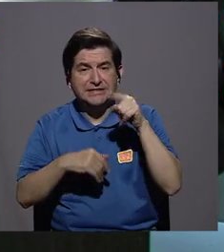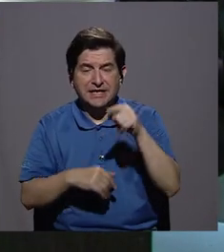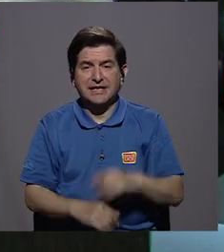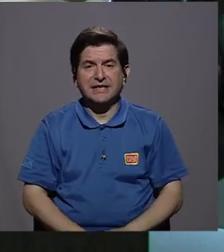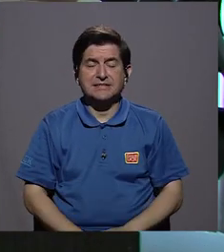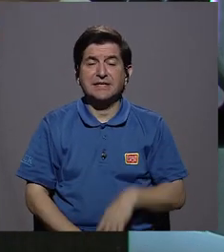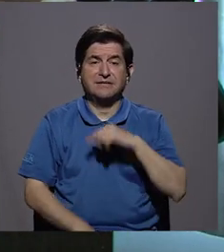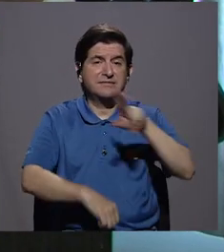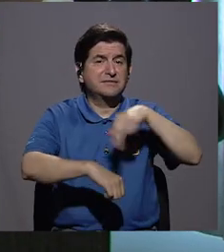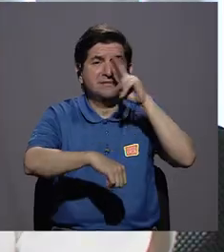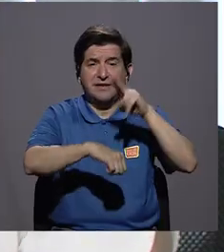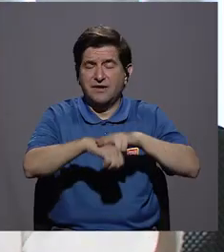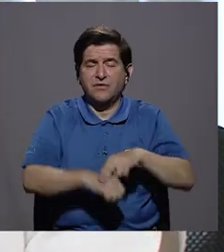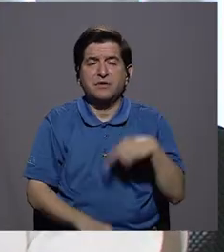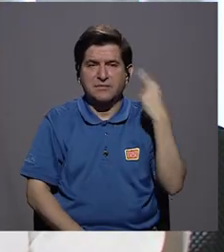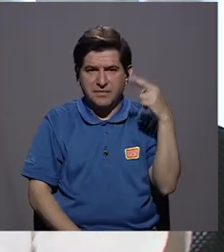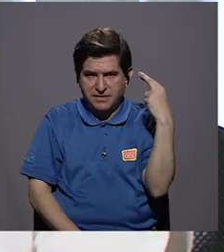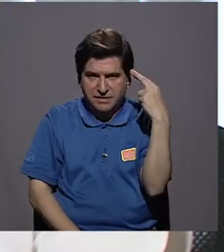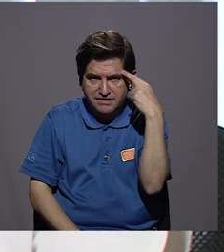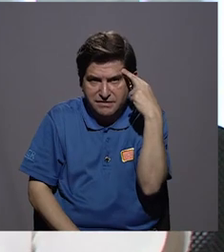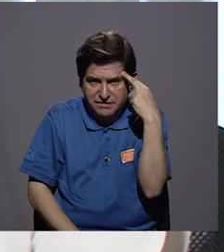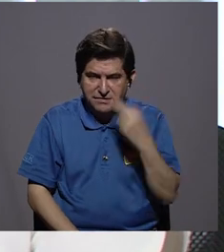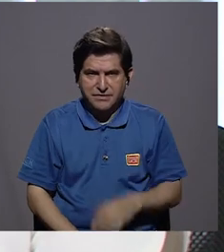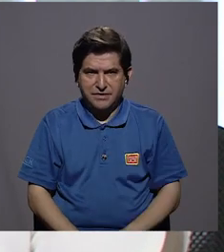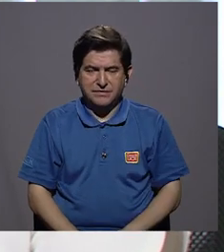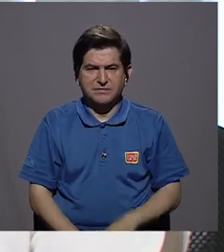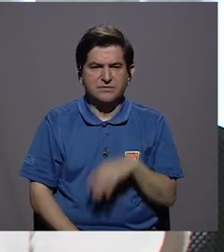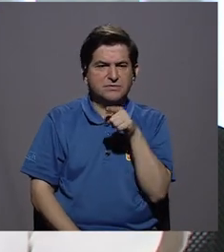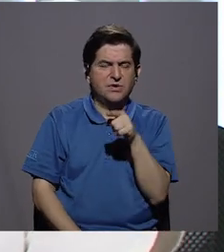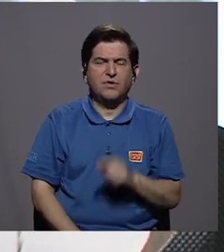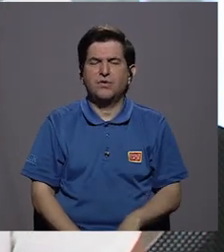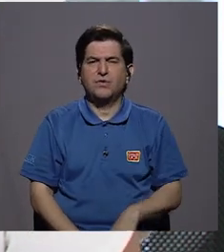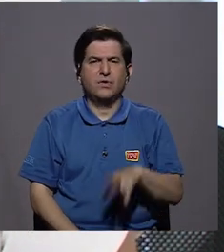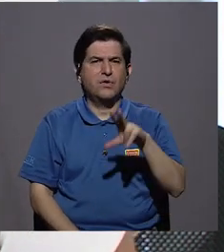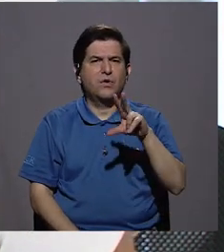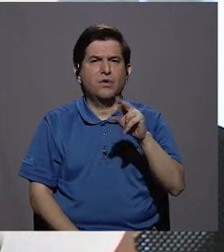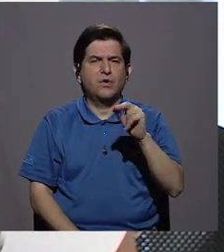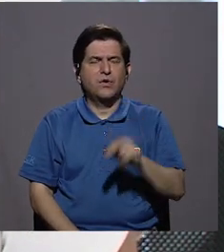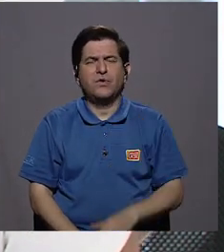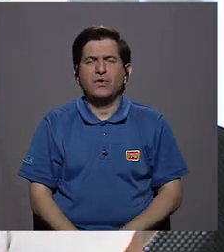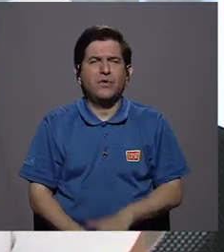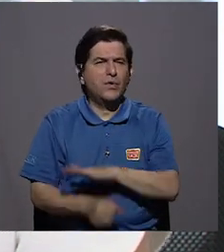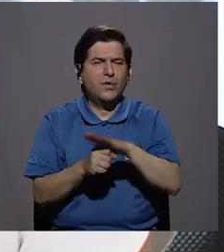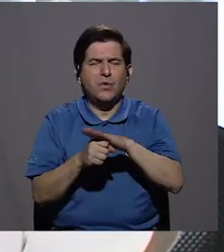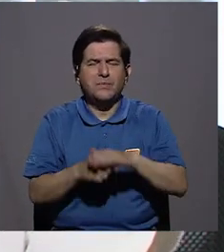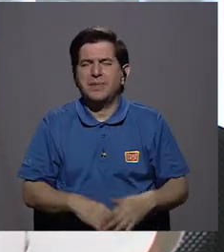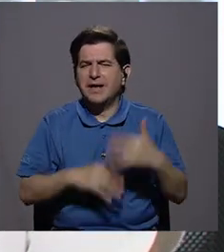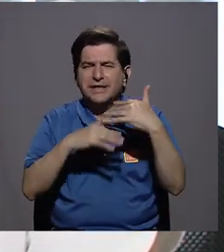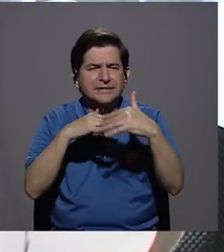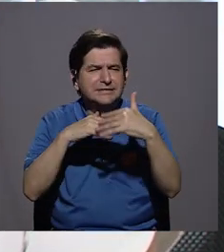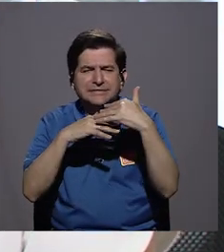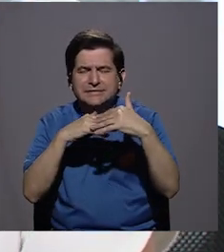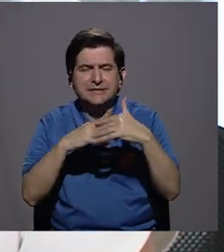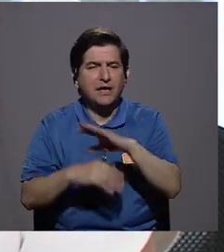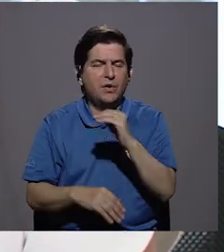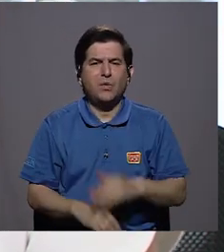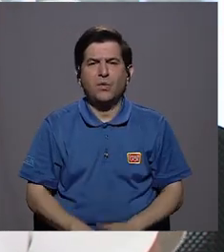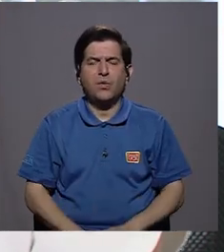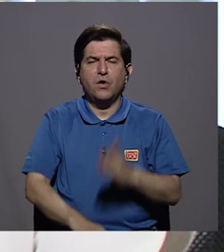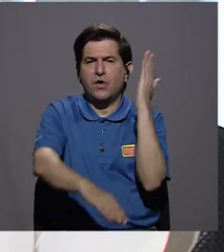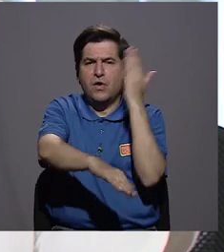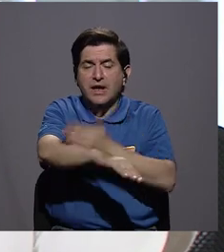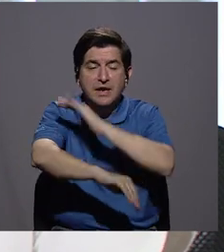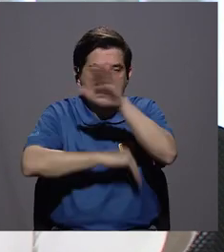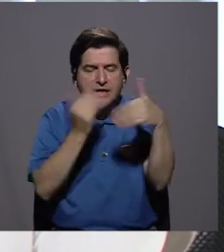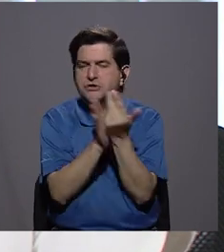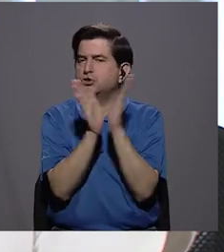heridas que usualmente son provocadas por insuficiencia venosa crónica. Cuando hablamos de heridas propiamente, es